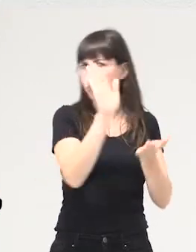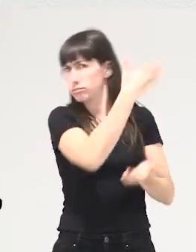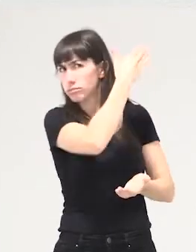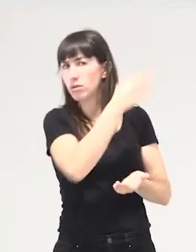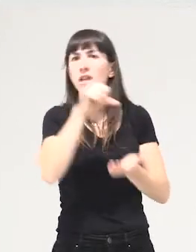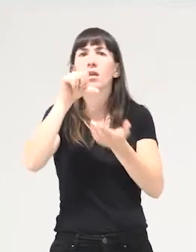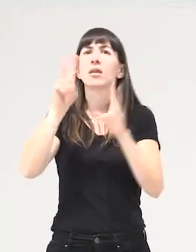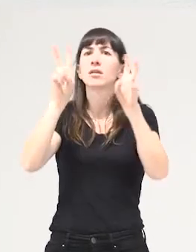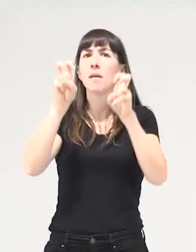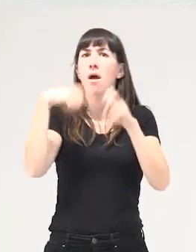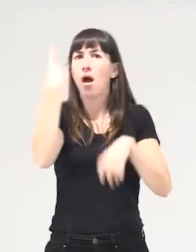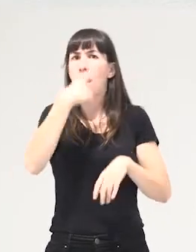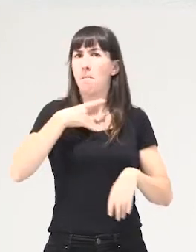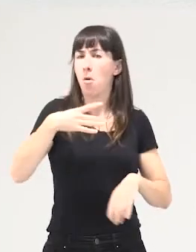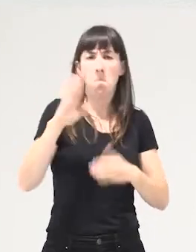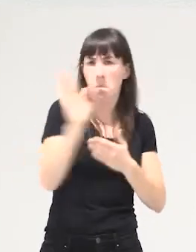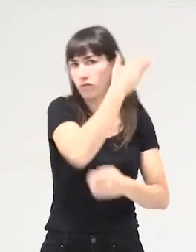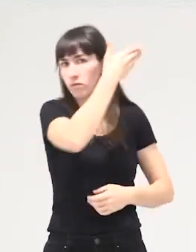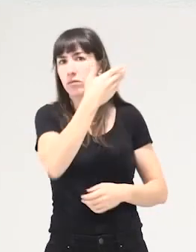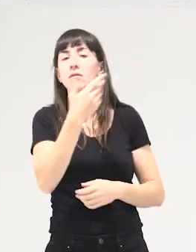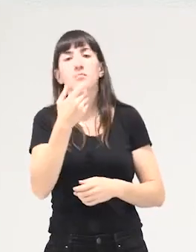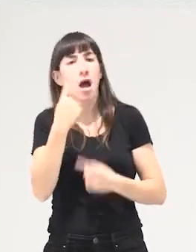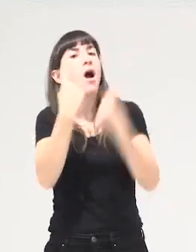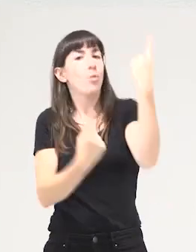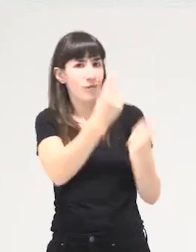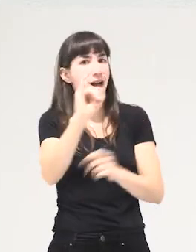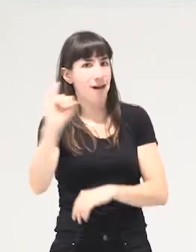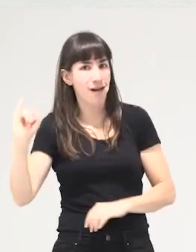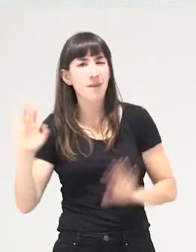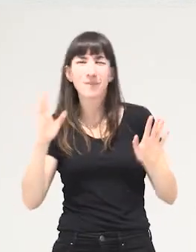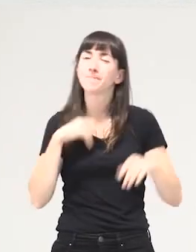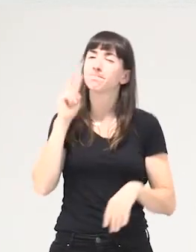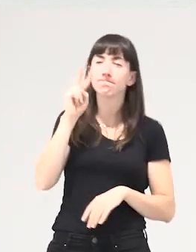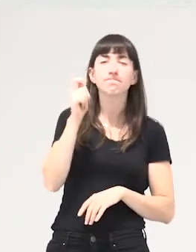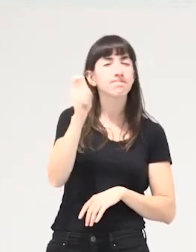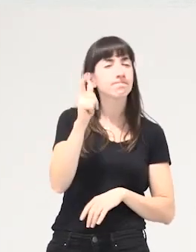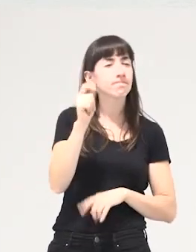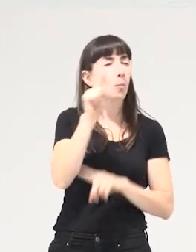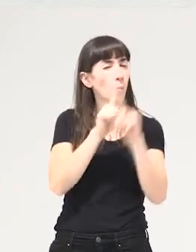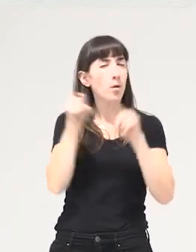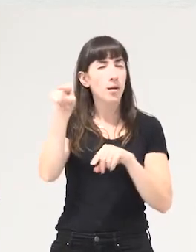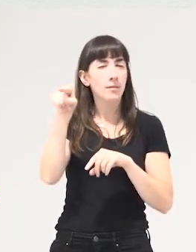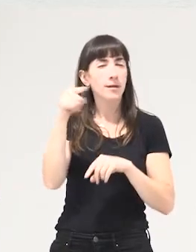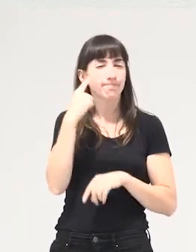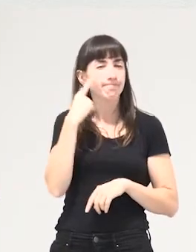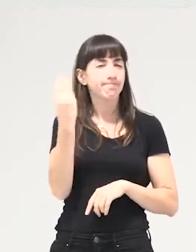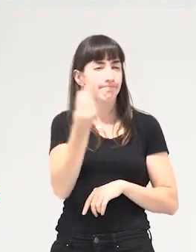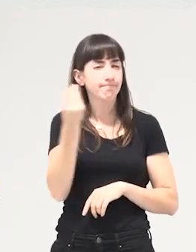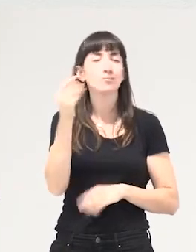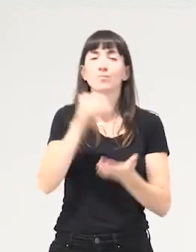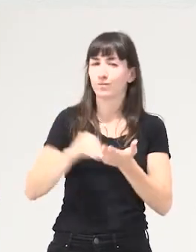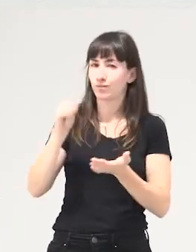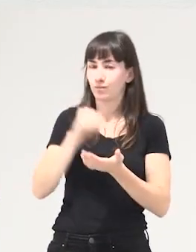heteronormativo pero el discurso mayoritario creo que cogea por ahí ¿no? esto no invalida simplemente nos hace